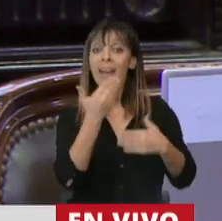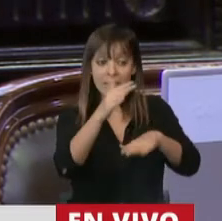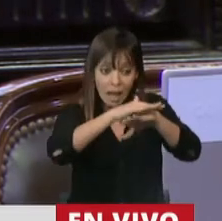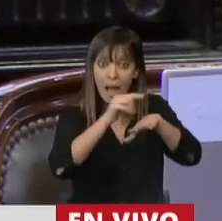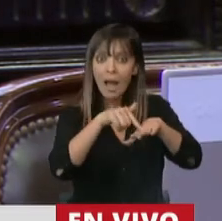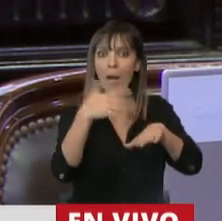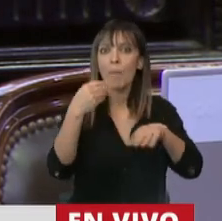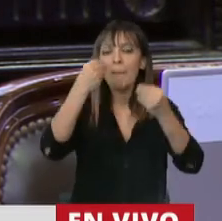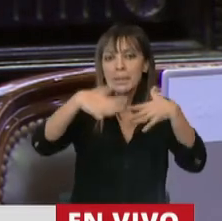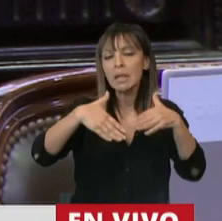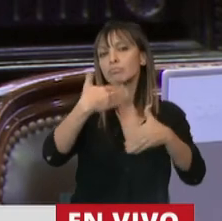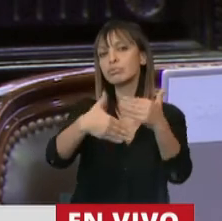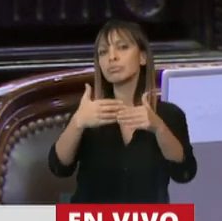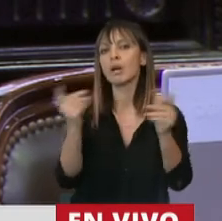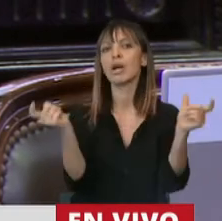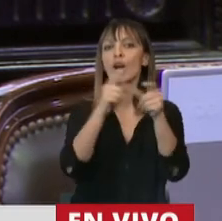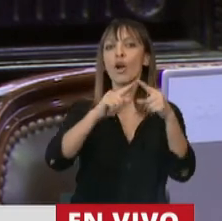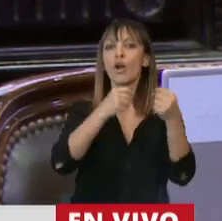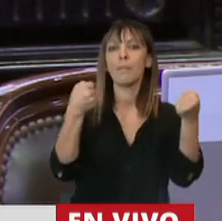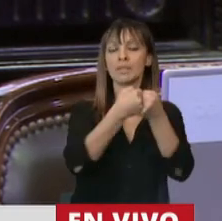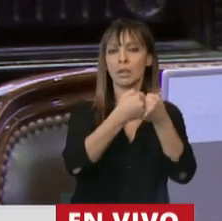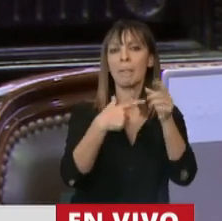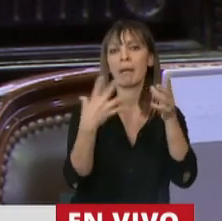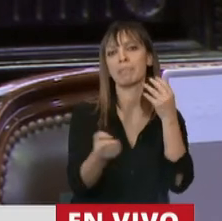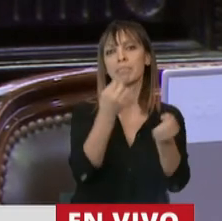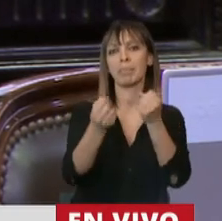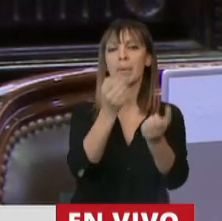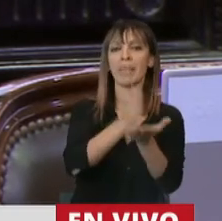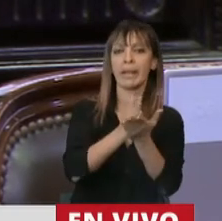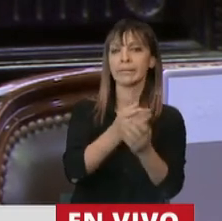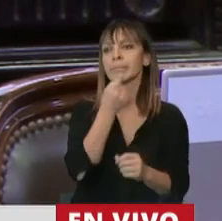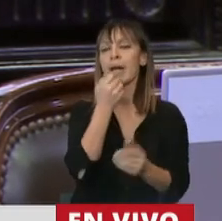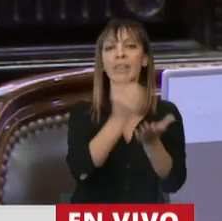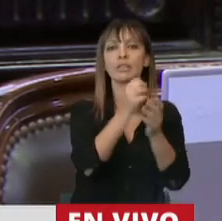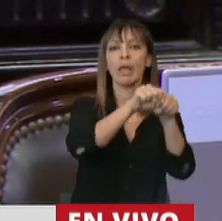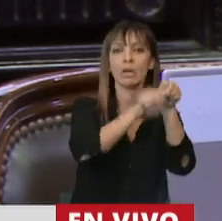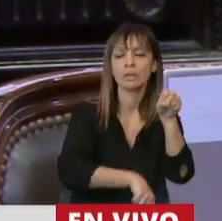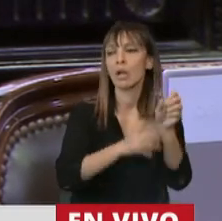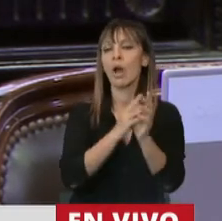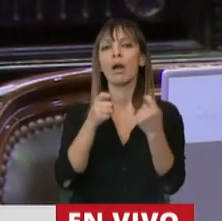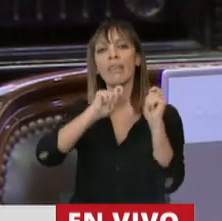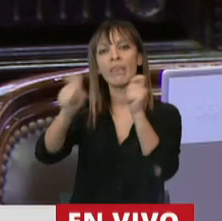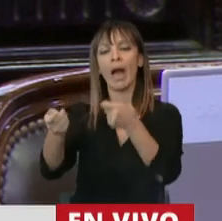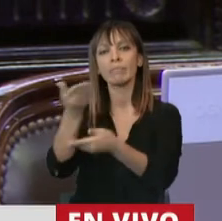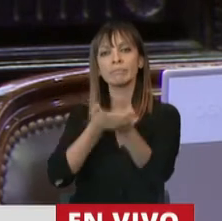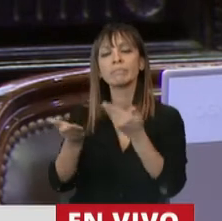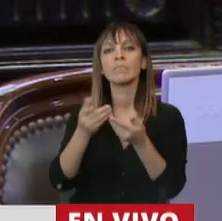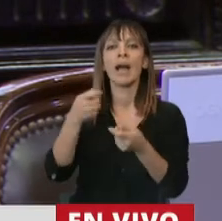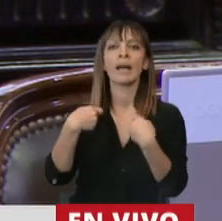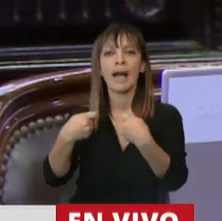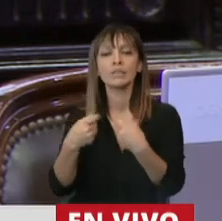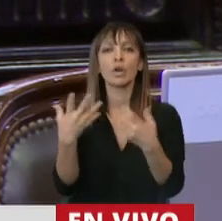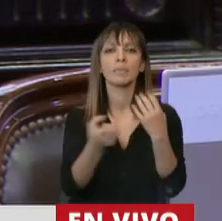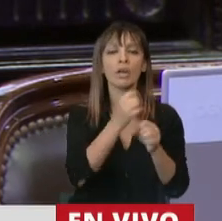estas convenciones colectivas que planteen más conquistas y derechos. Derecho a la desconexión, compensación de gastos, protección de la información,